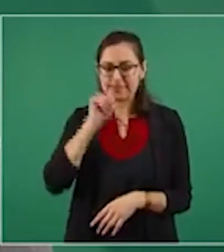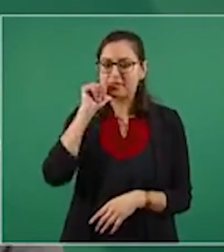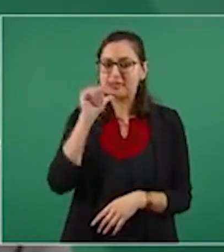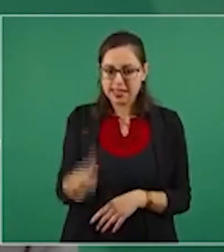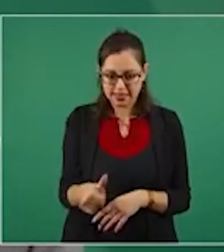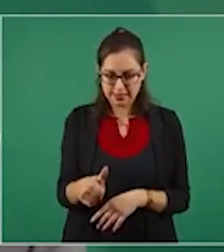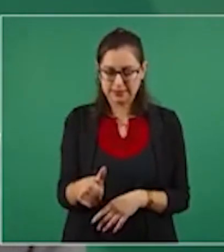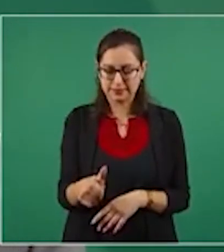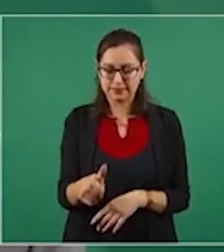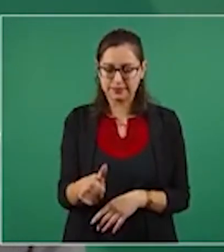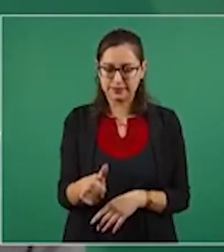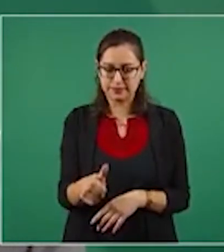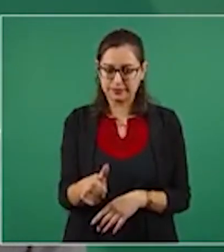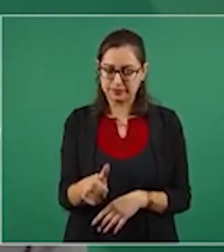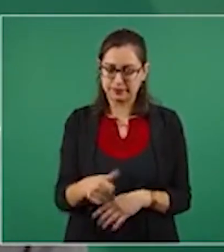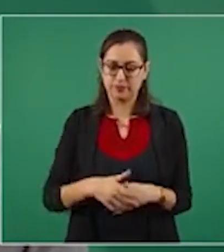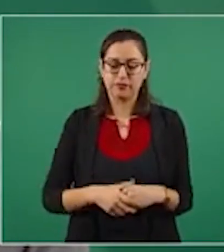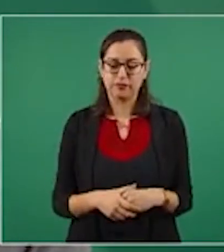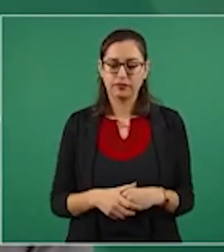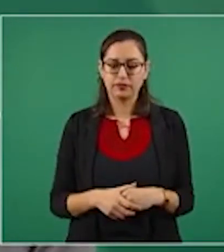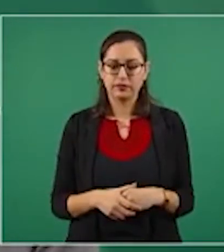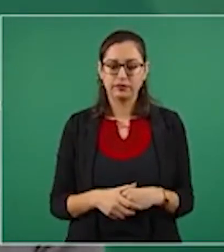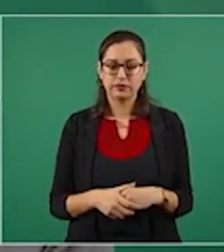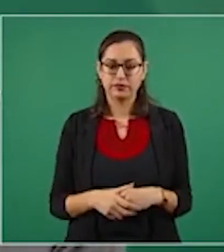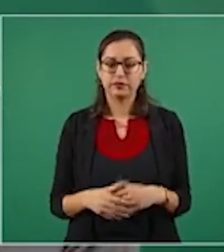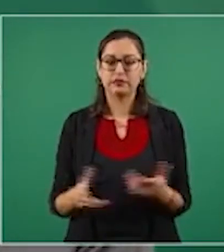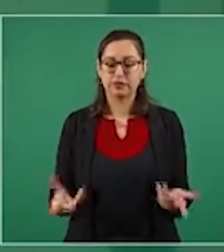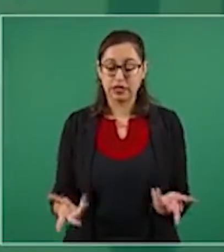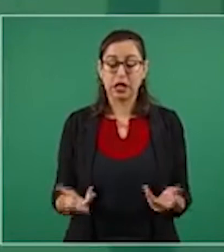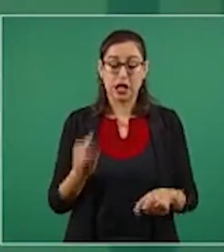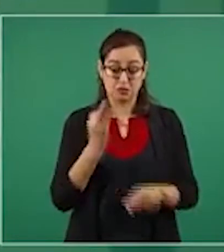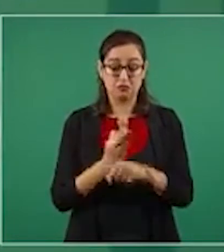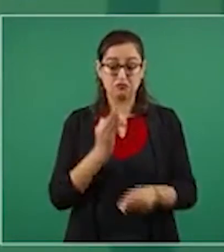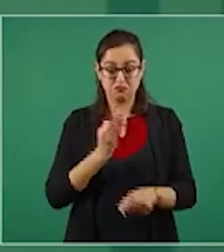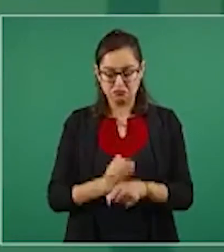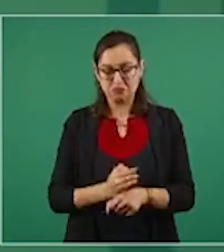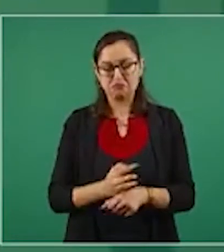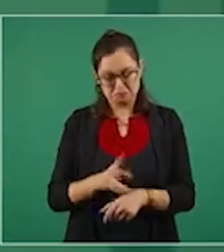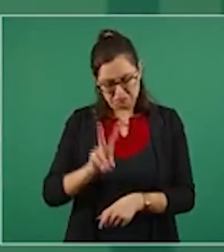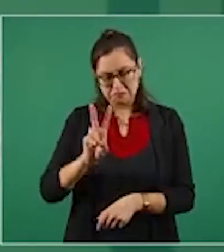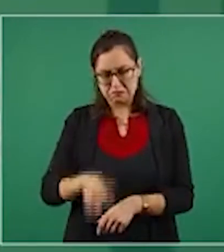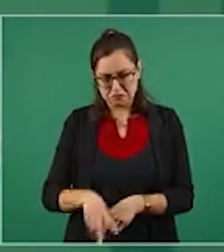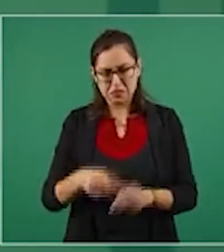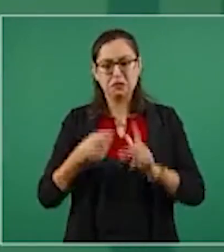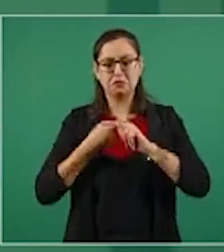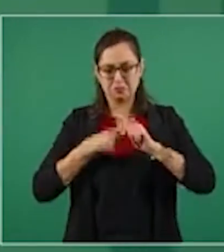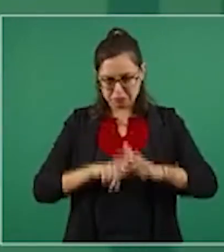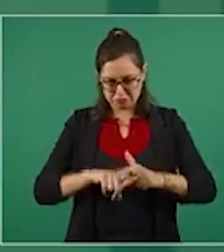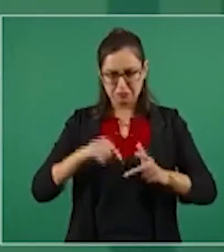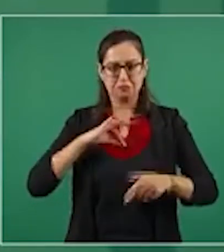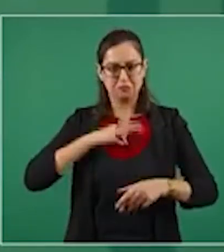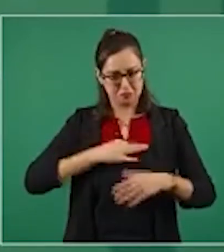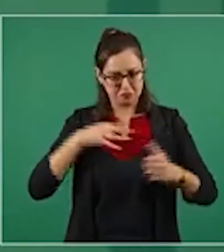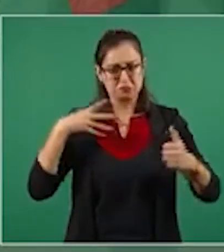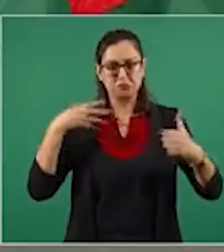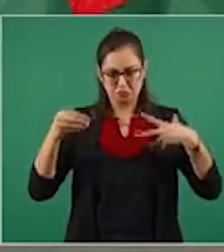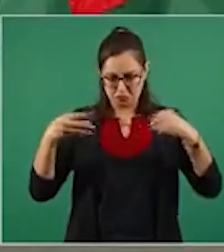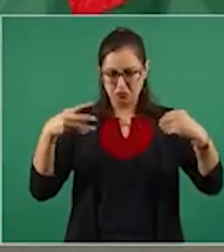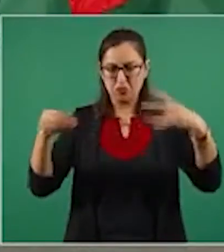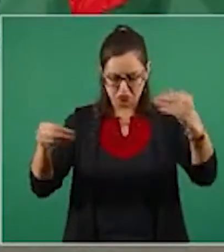un pequeño rebrote, afortunadamente, de contagios, pero